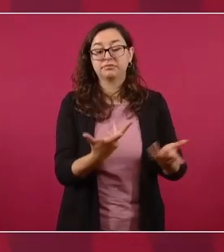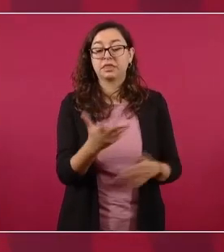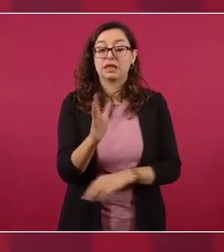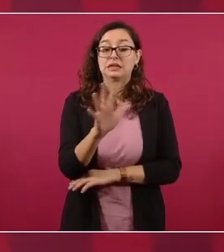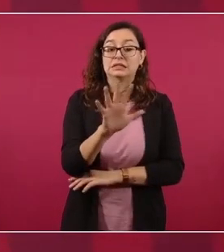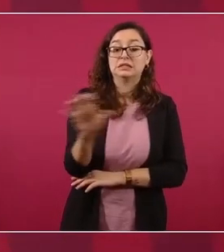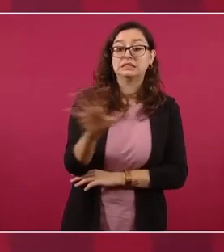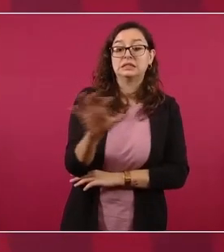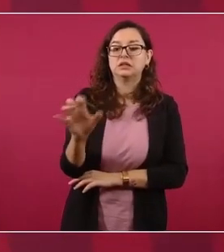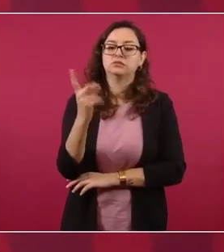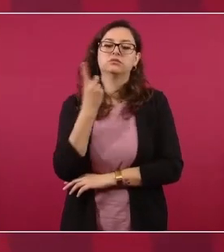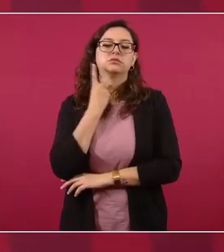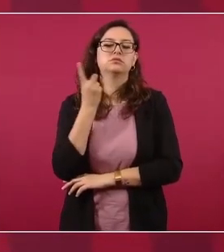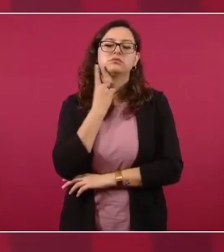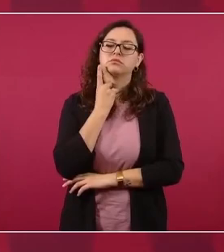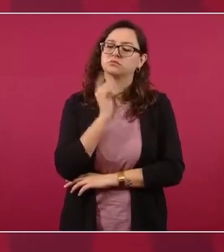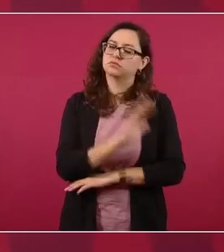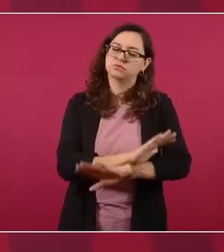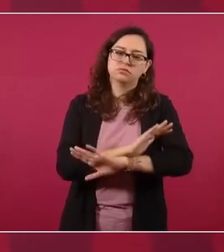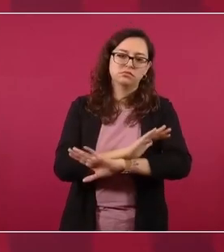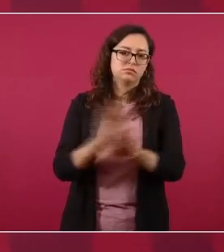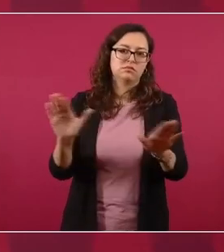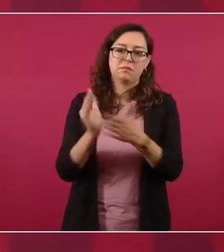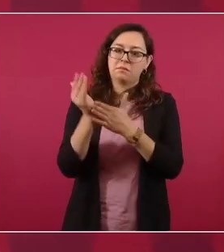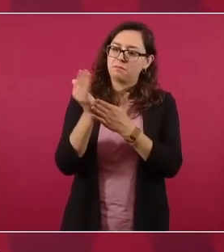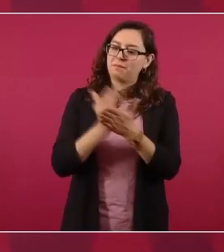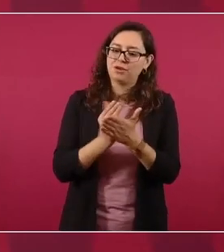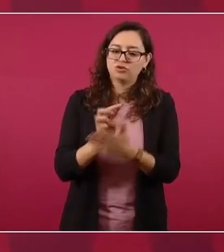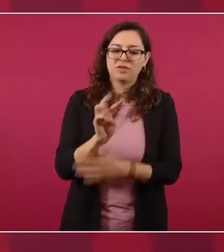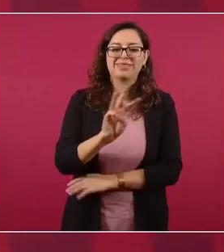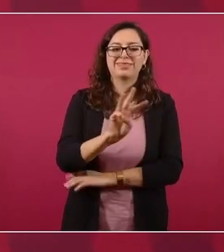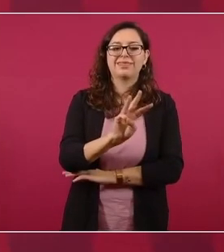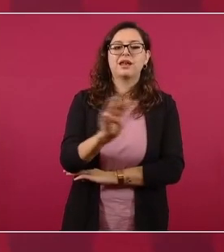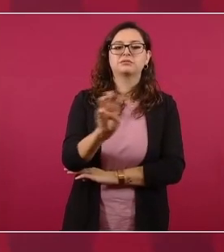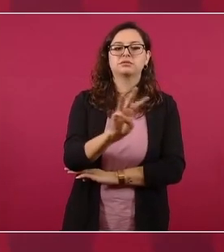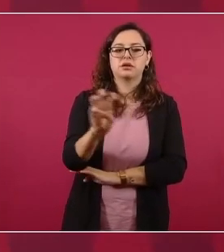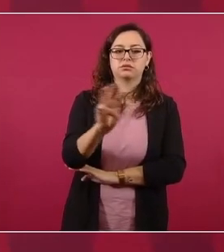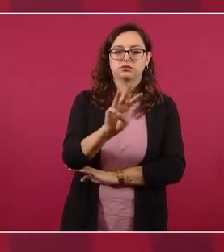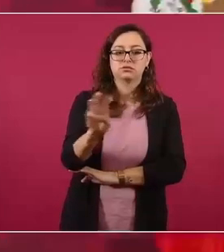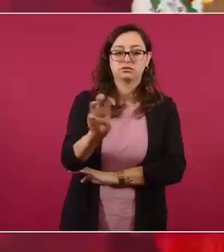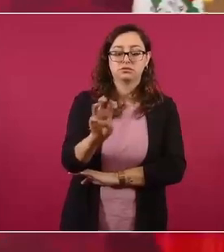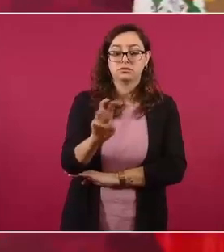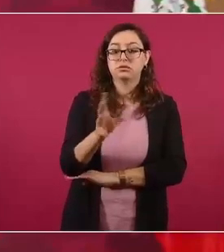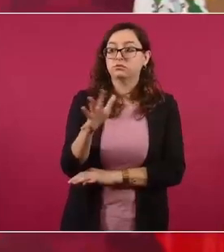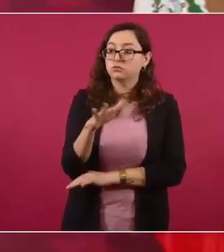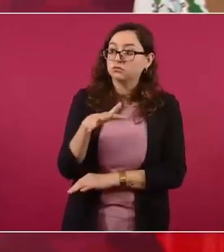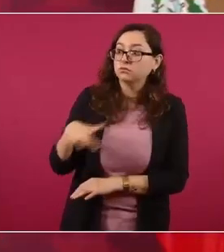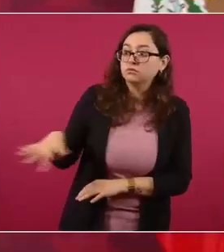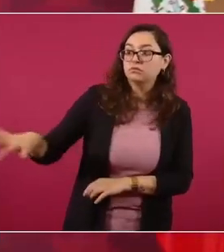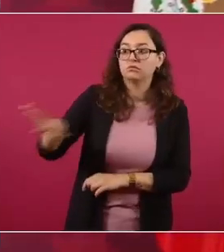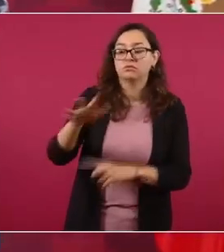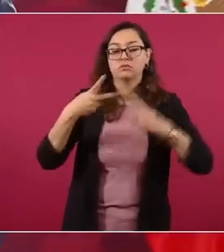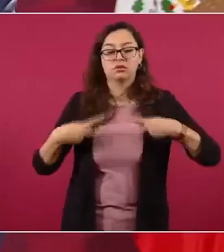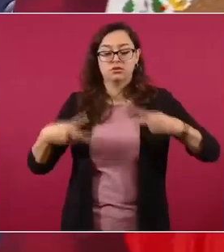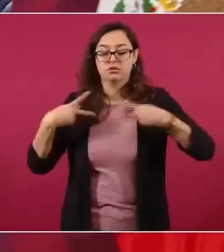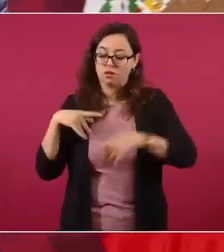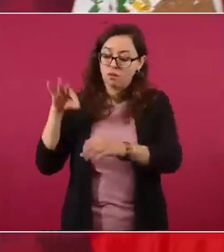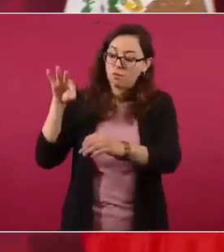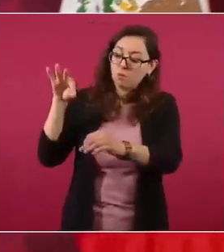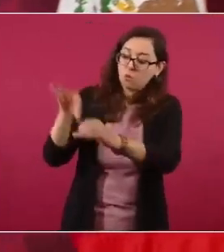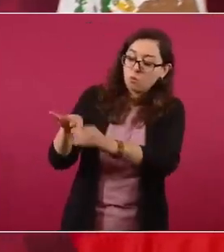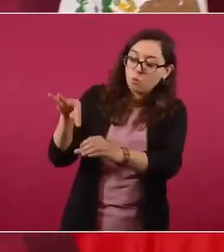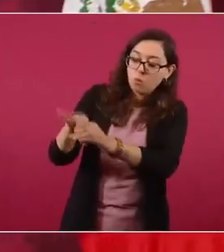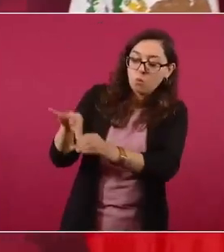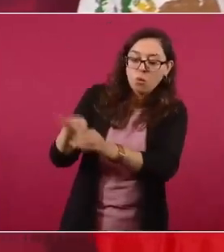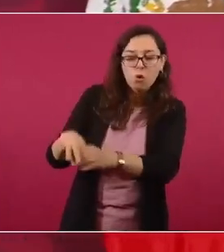sólo los que elija el pueblo, no el